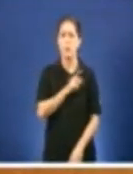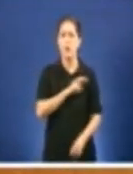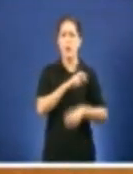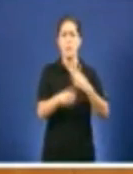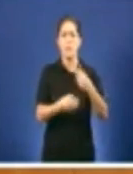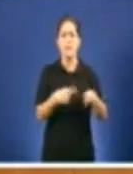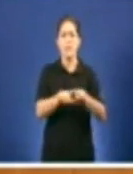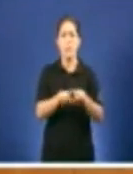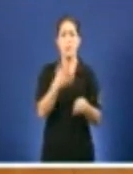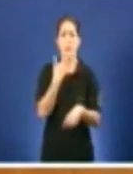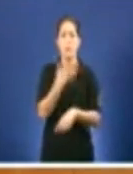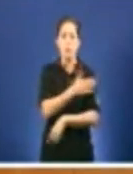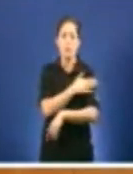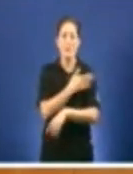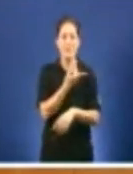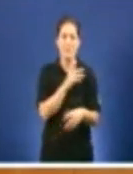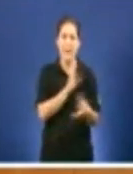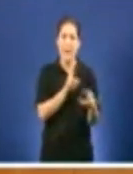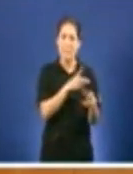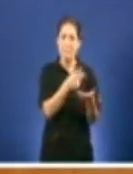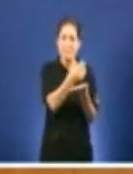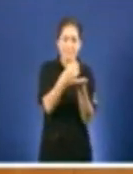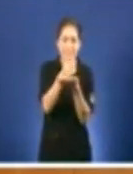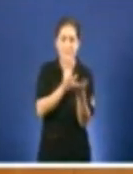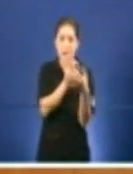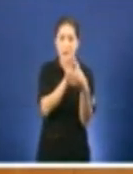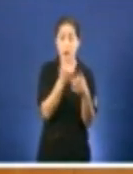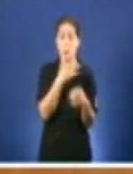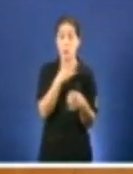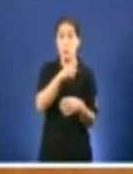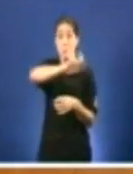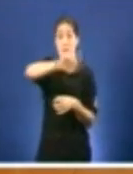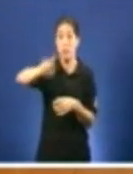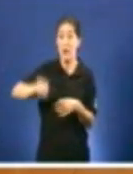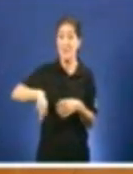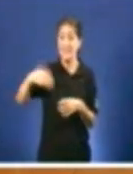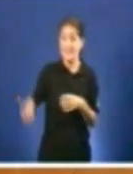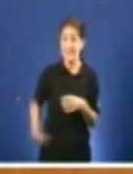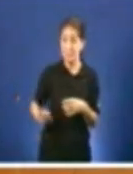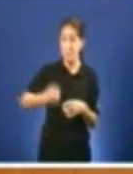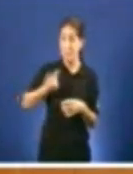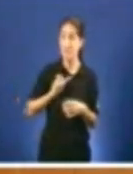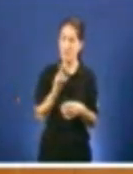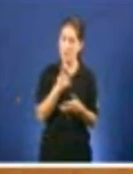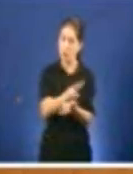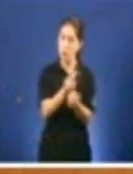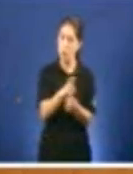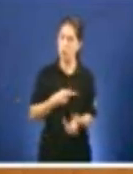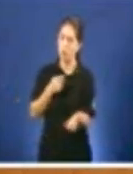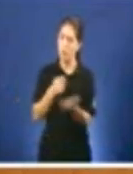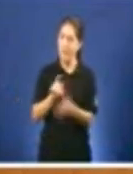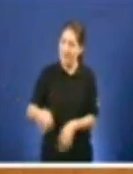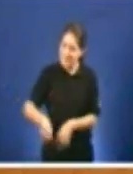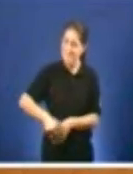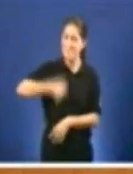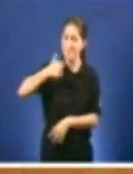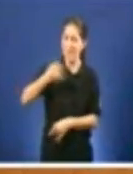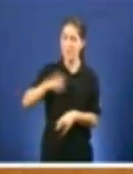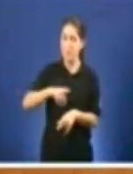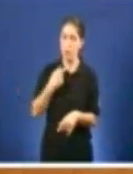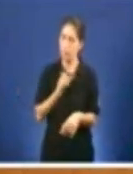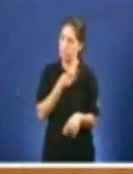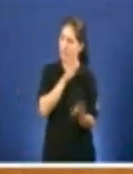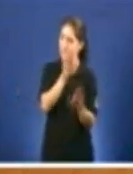dos ingresos que proponen gravar máis os que máis teñen e tamén a favor dos impostos como das aguas encoradas.